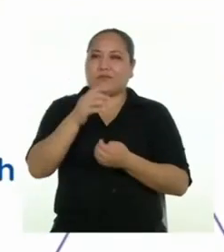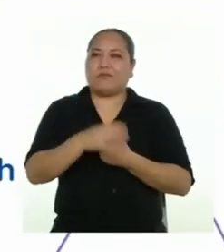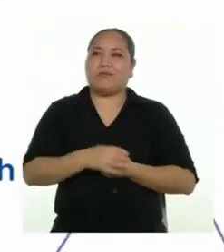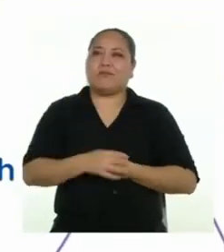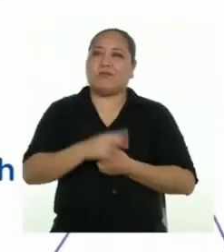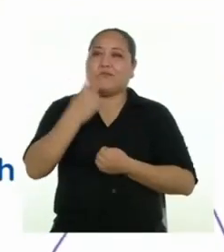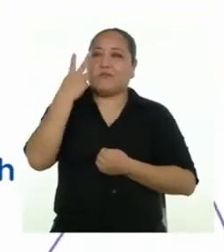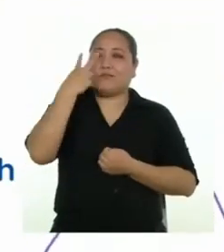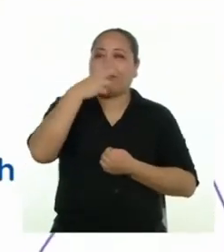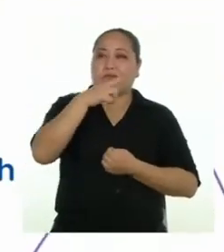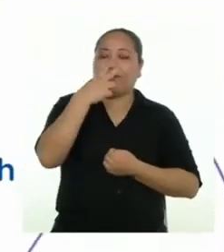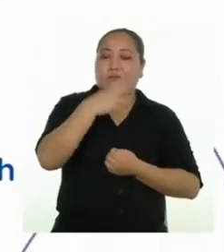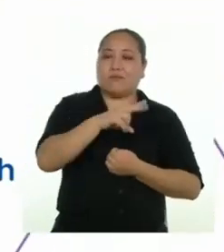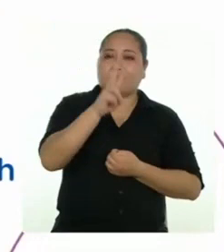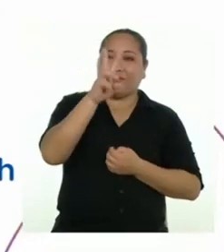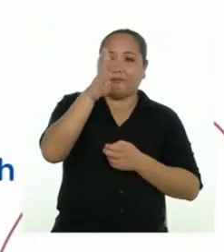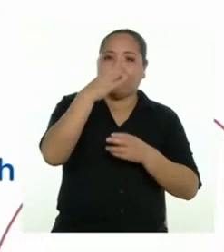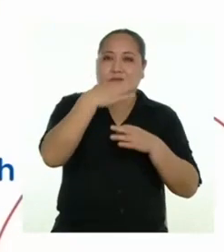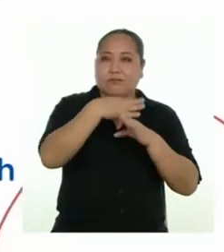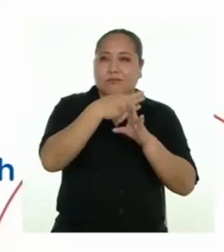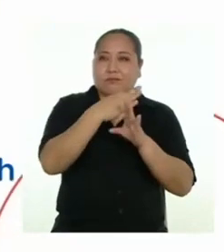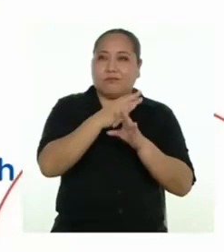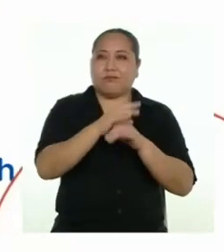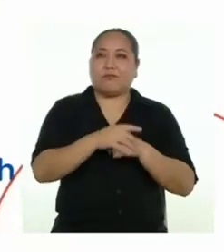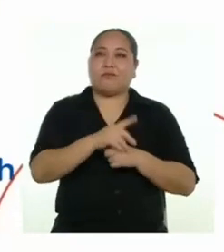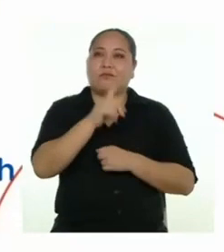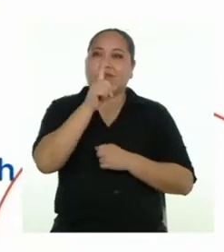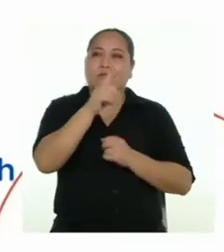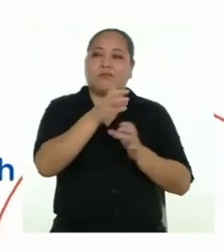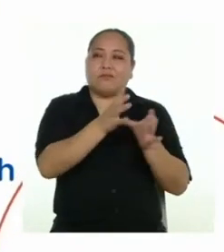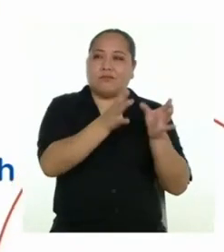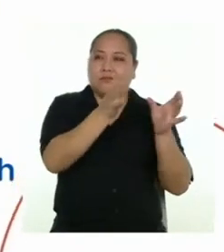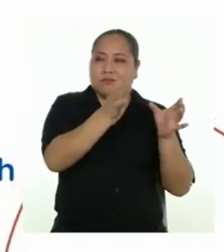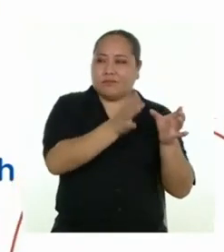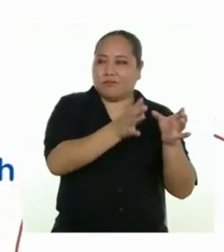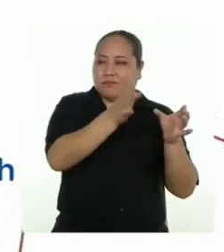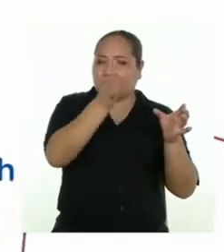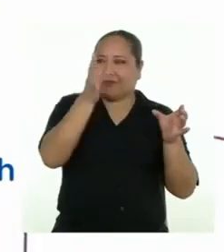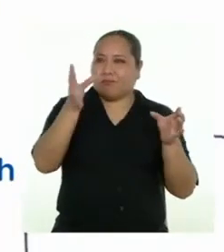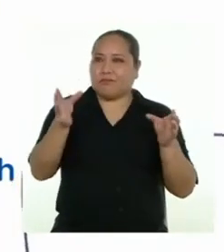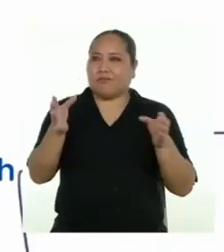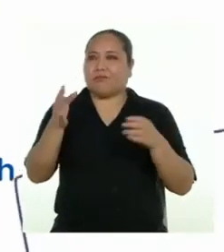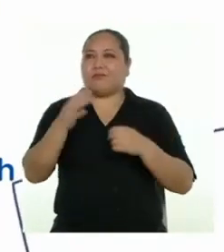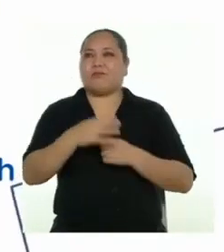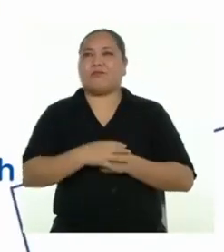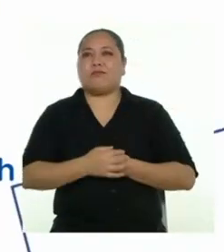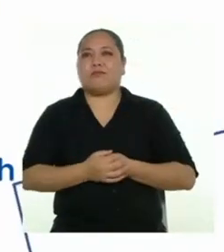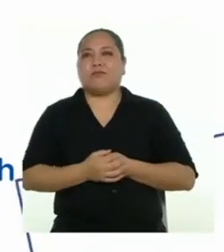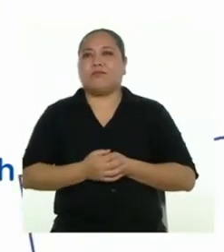Aquí vemos a las dos figuras, una al lado de la otra.